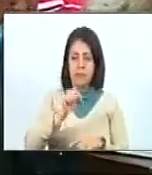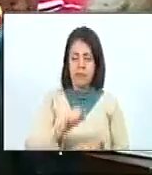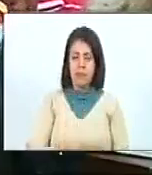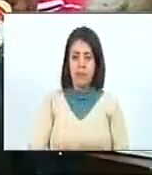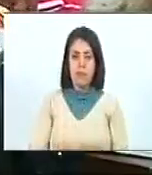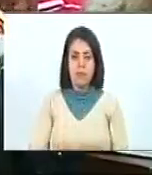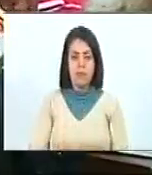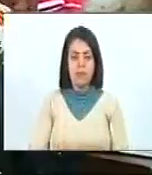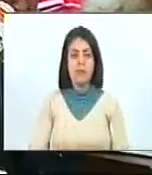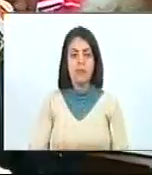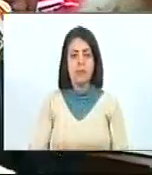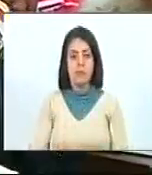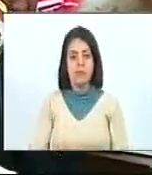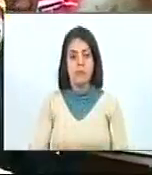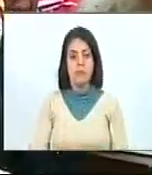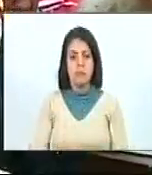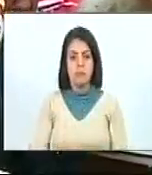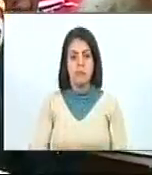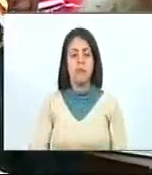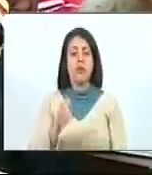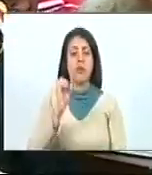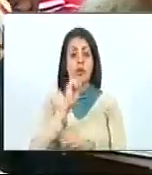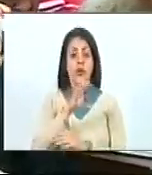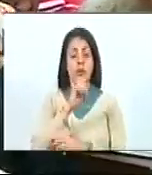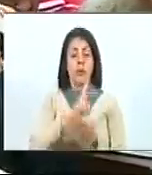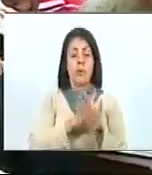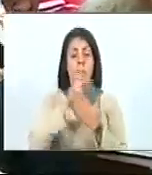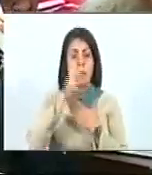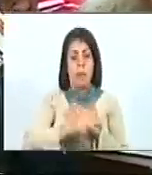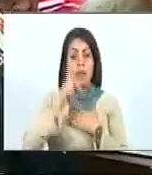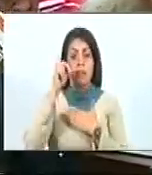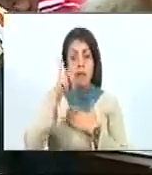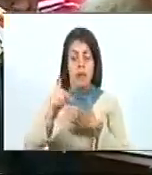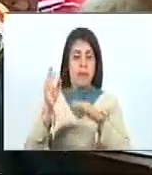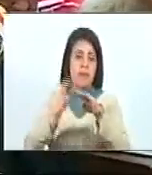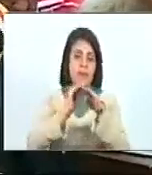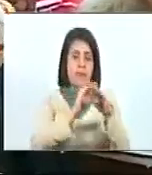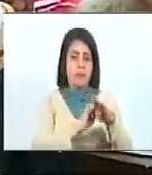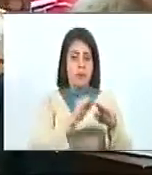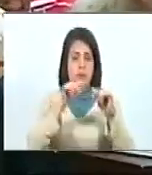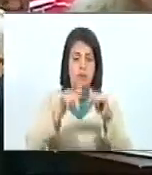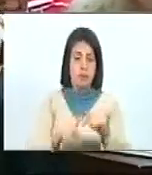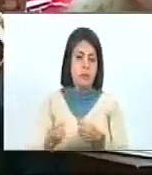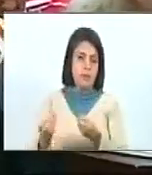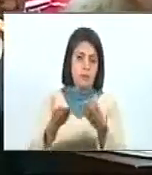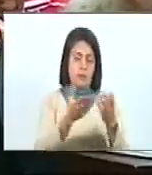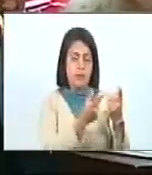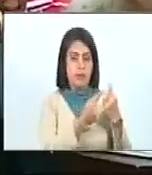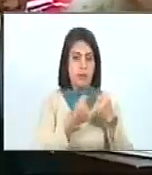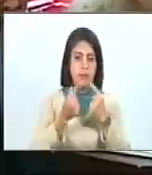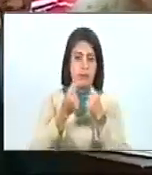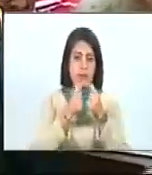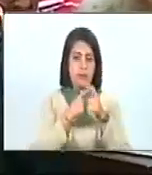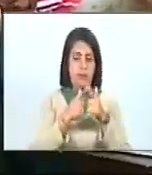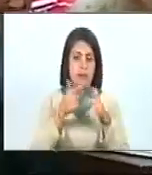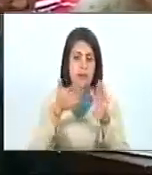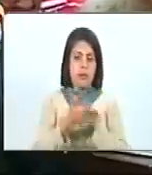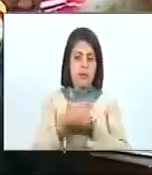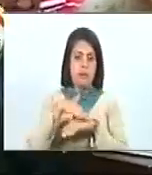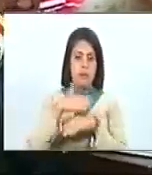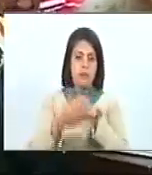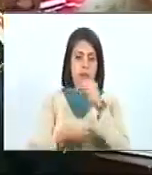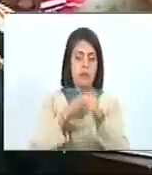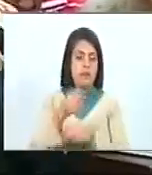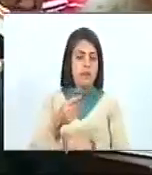existe un Consejo Estatal de Planificación que debe ser convocado para ser distribuidos estos recursos, para ser